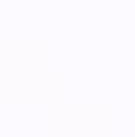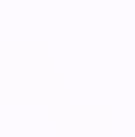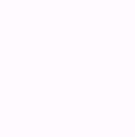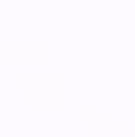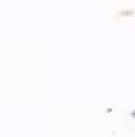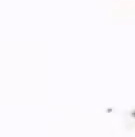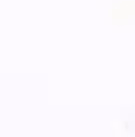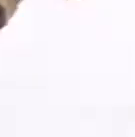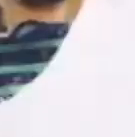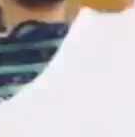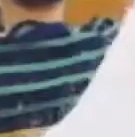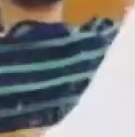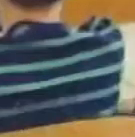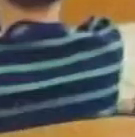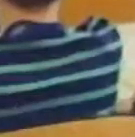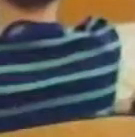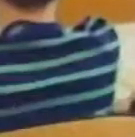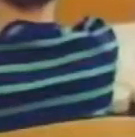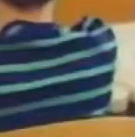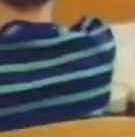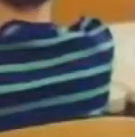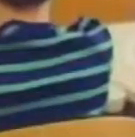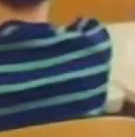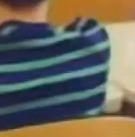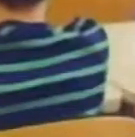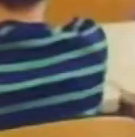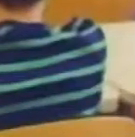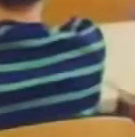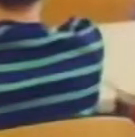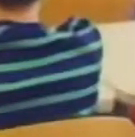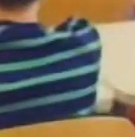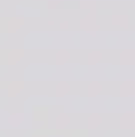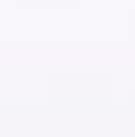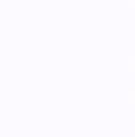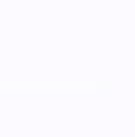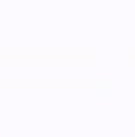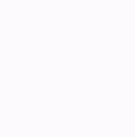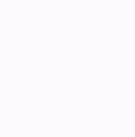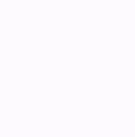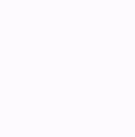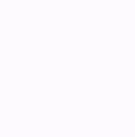A continuación, Comunicación y Lenguaje, Segundo Básico.